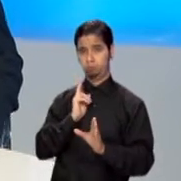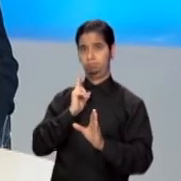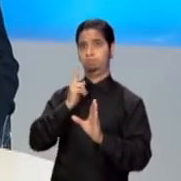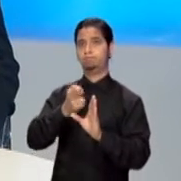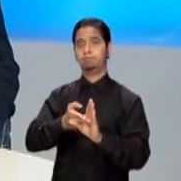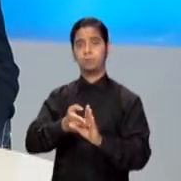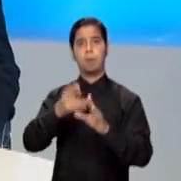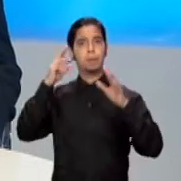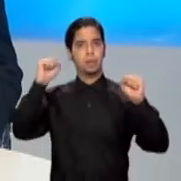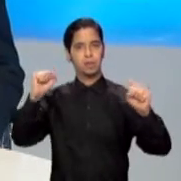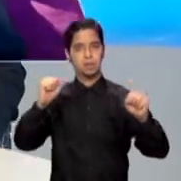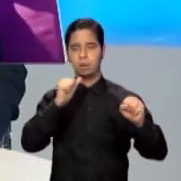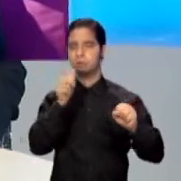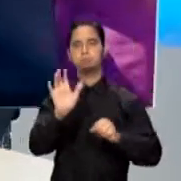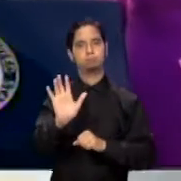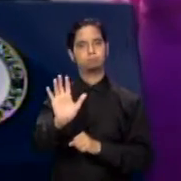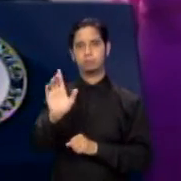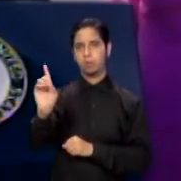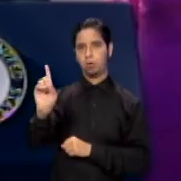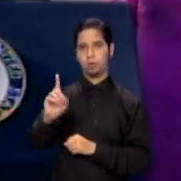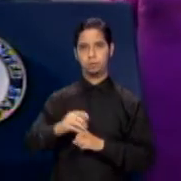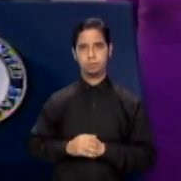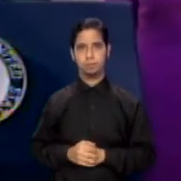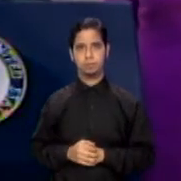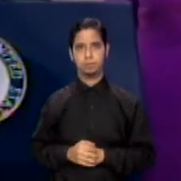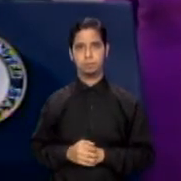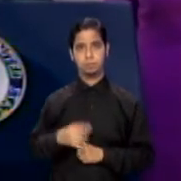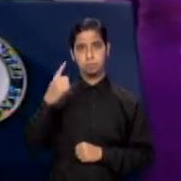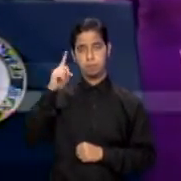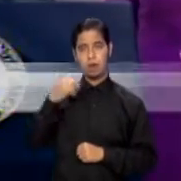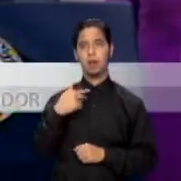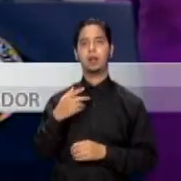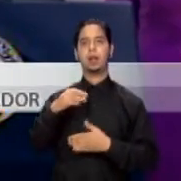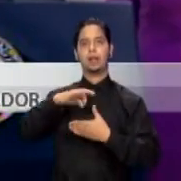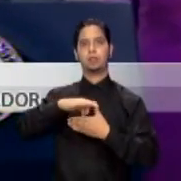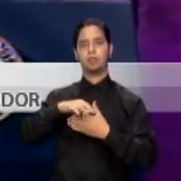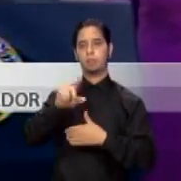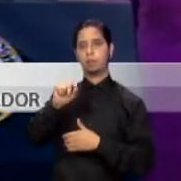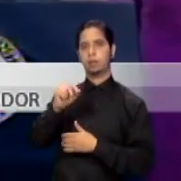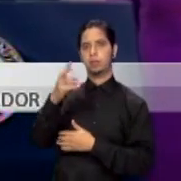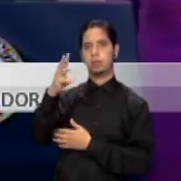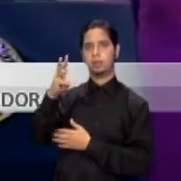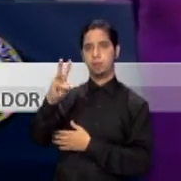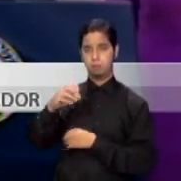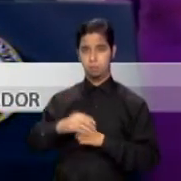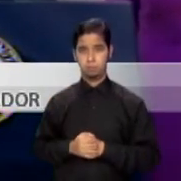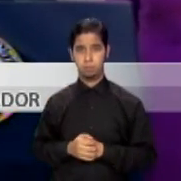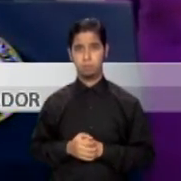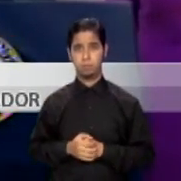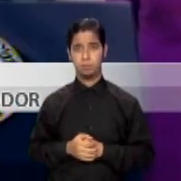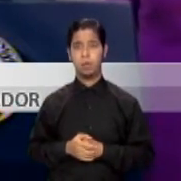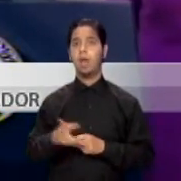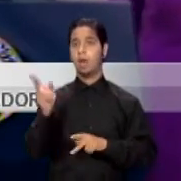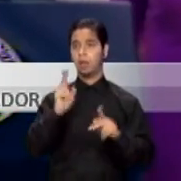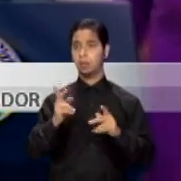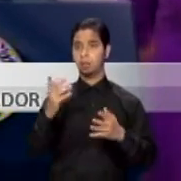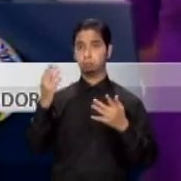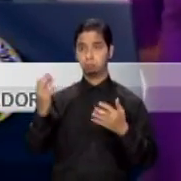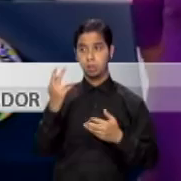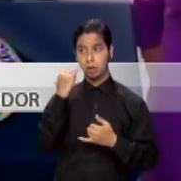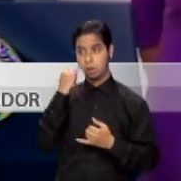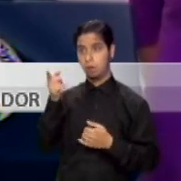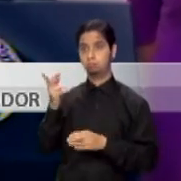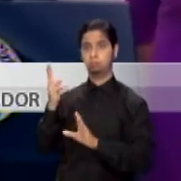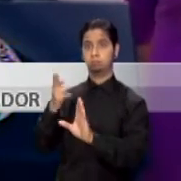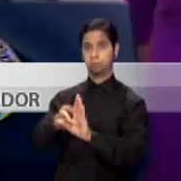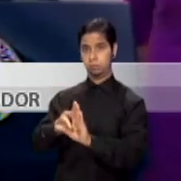candidatura presidencial demócrata para las elecciones de 2016. El esperado anuncio pone fin a meses de expectativas sobre su participación en la contienda